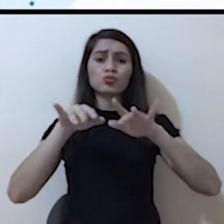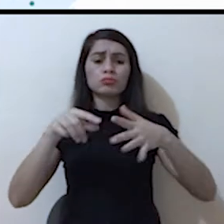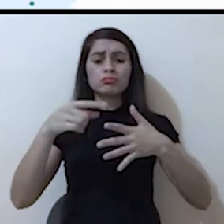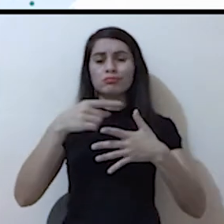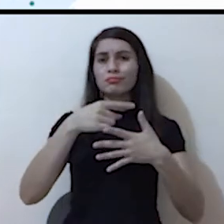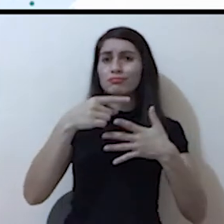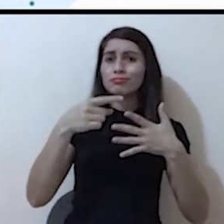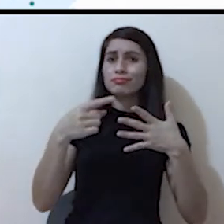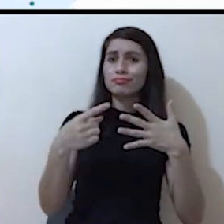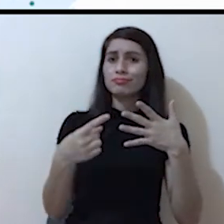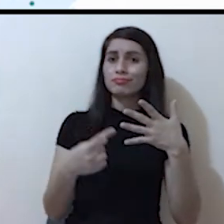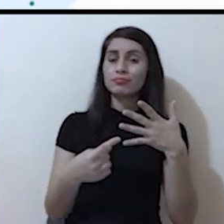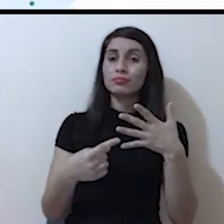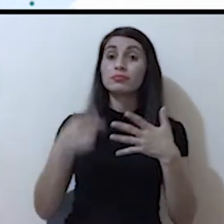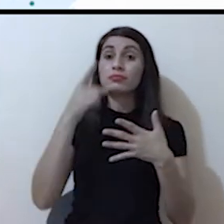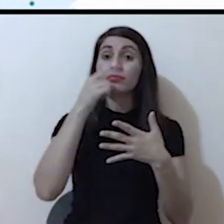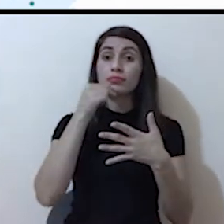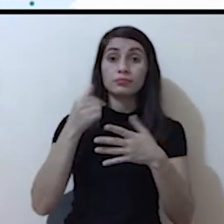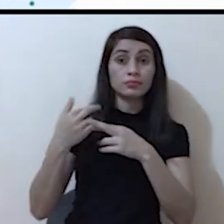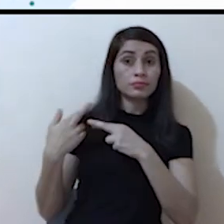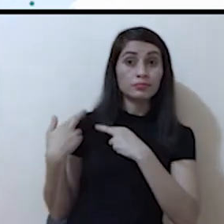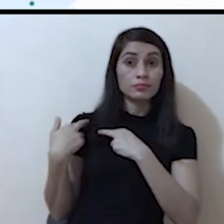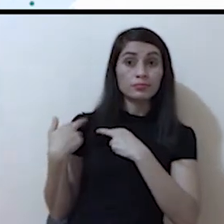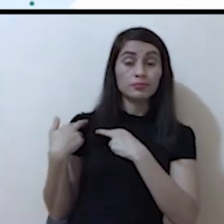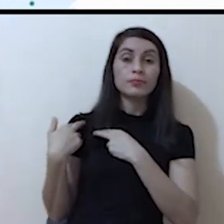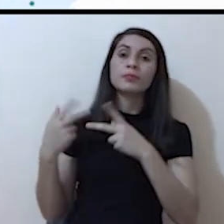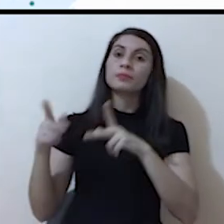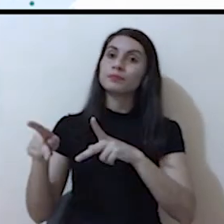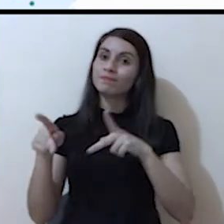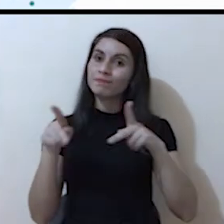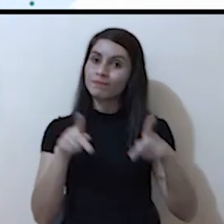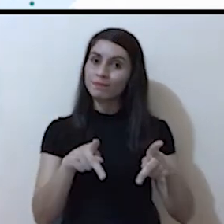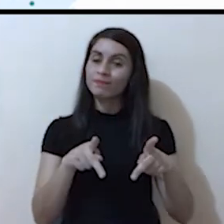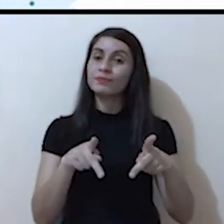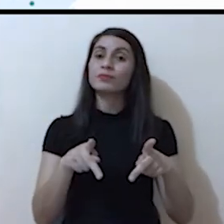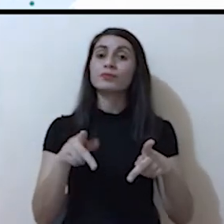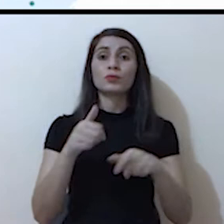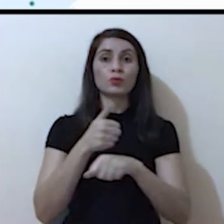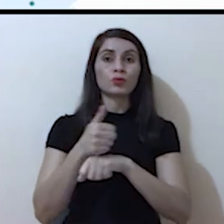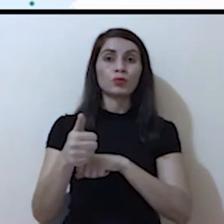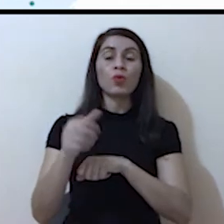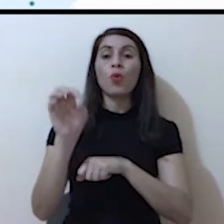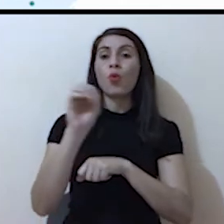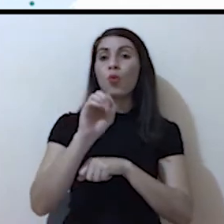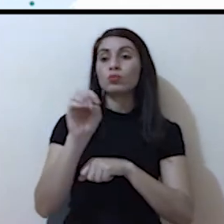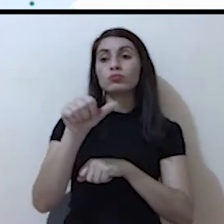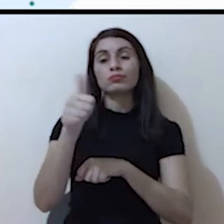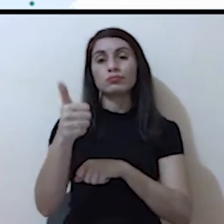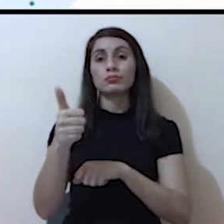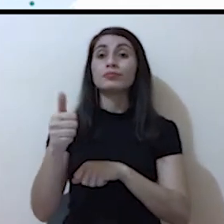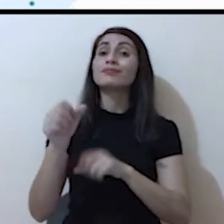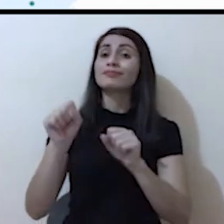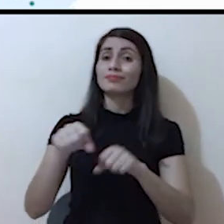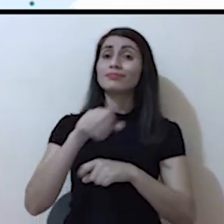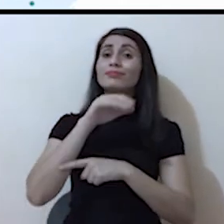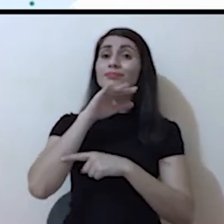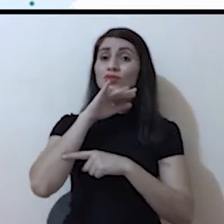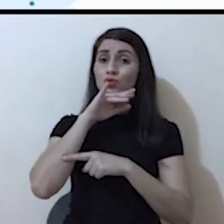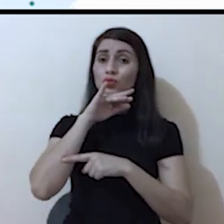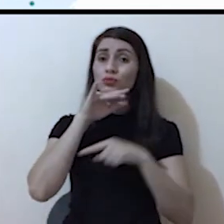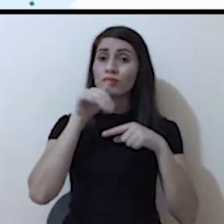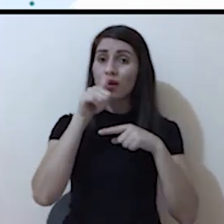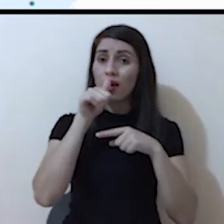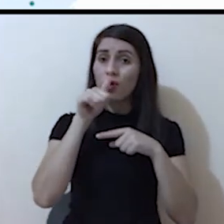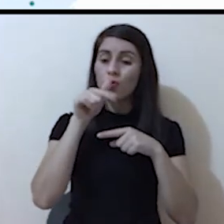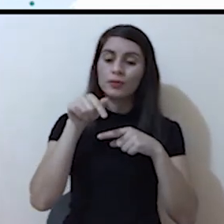del agua por culpa del ser humano o por motivos naturales que la vuelve peligrosa. ¿Por qué decimos que la vuelve